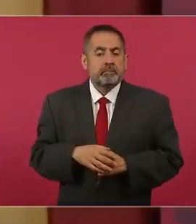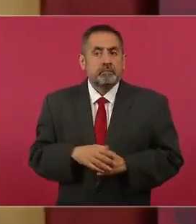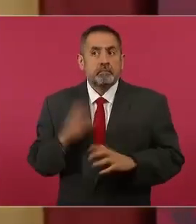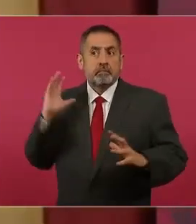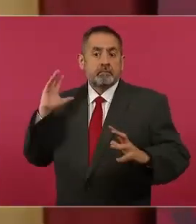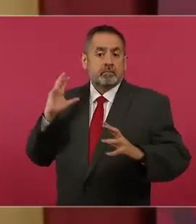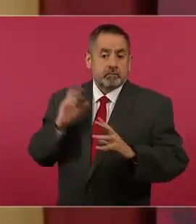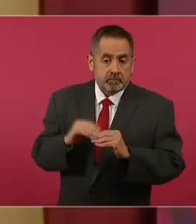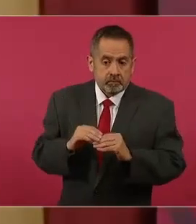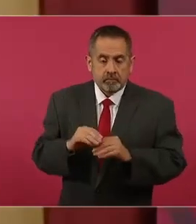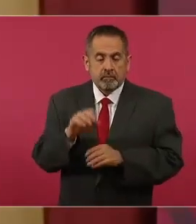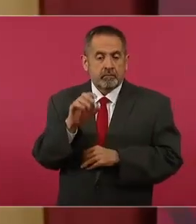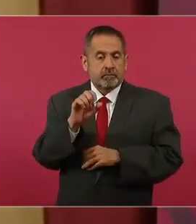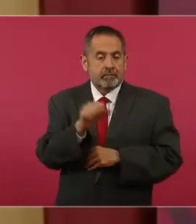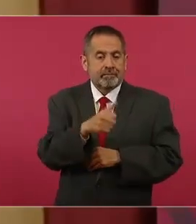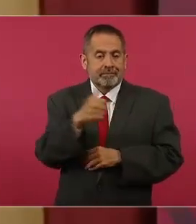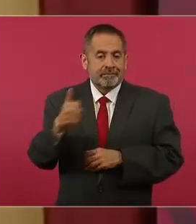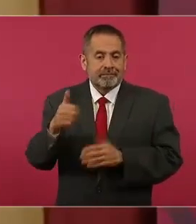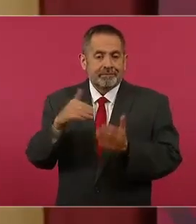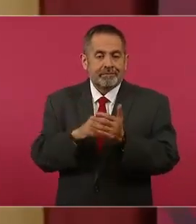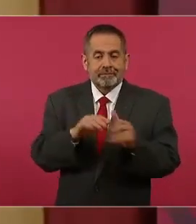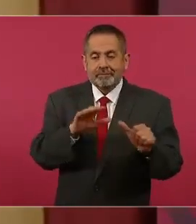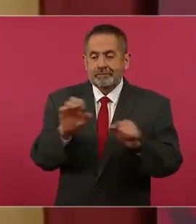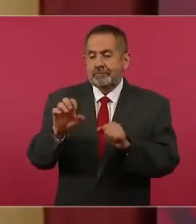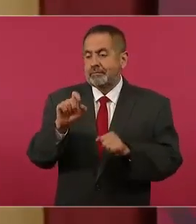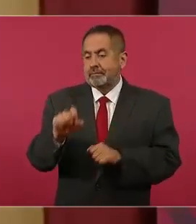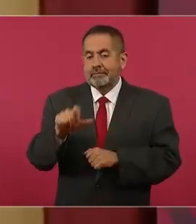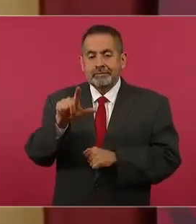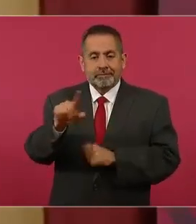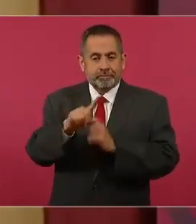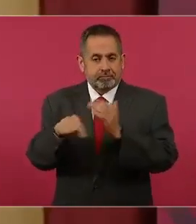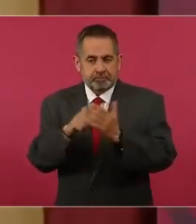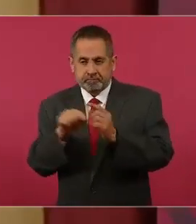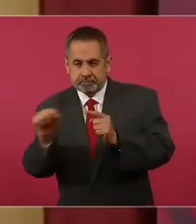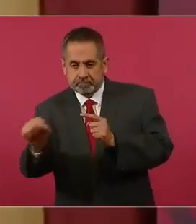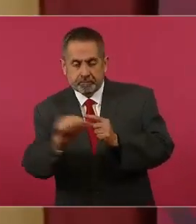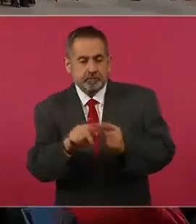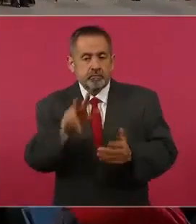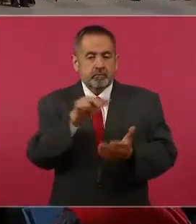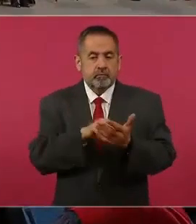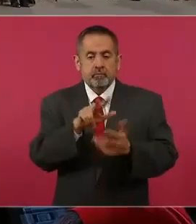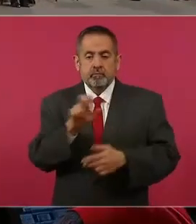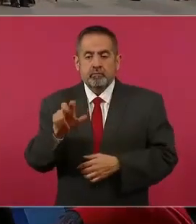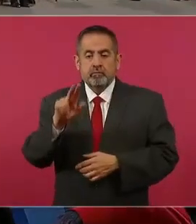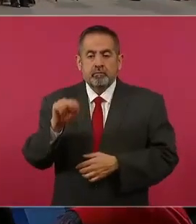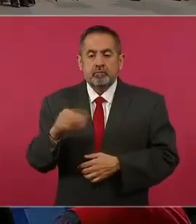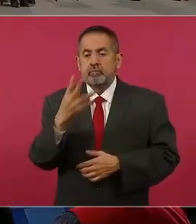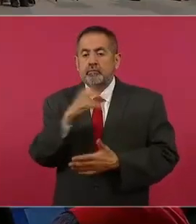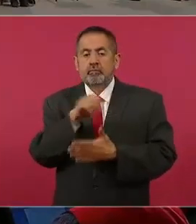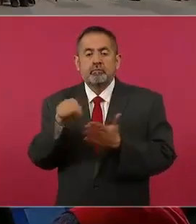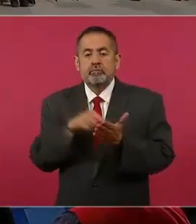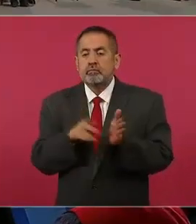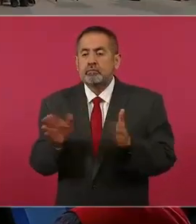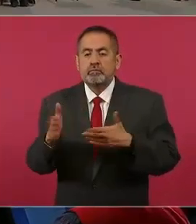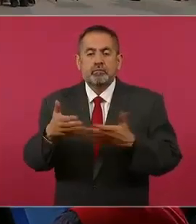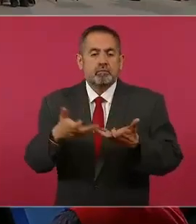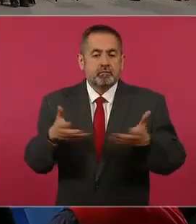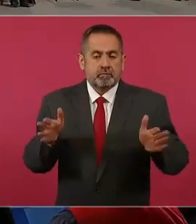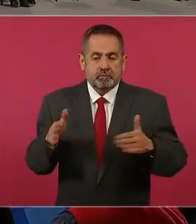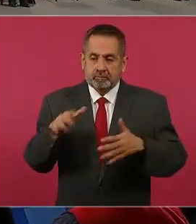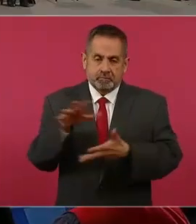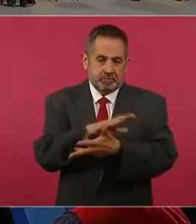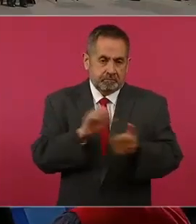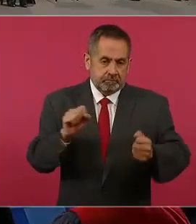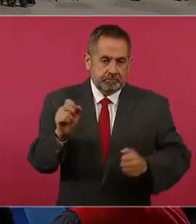administración, 66 mil 627 plantíos en 8 mil 884 hectáreas. Adelante,